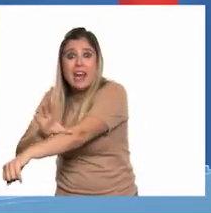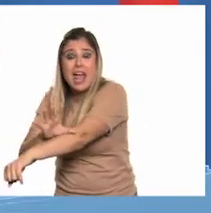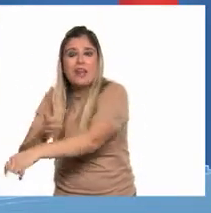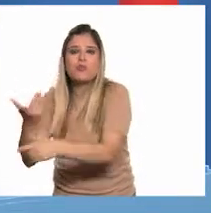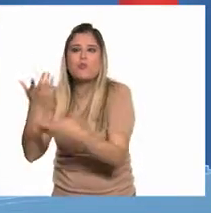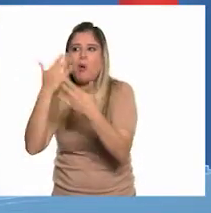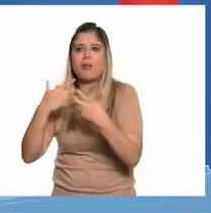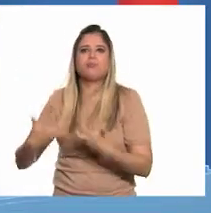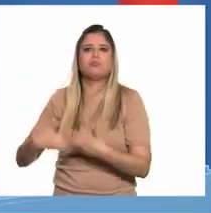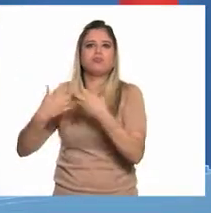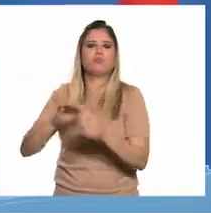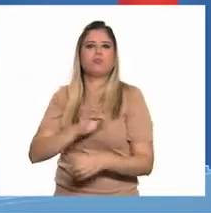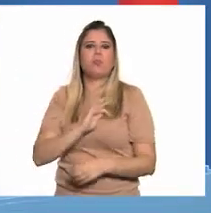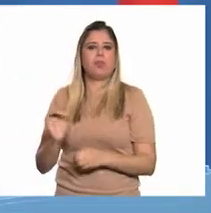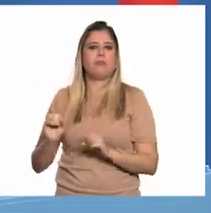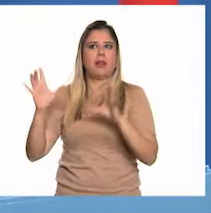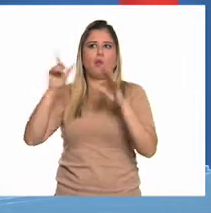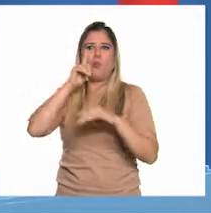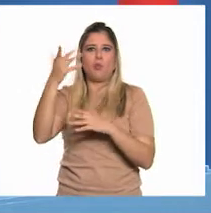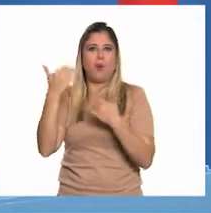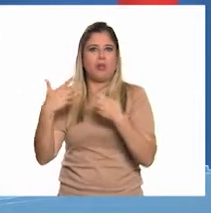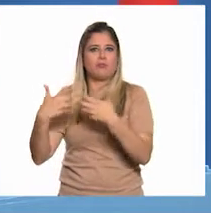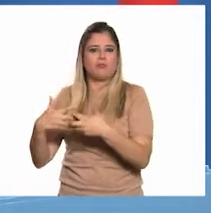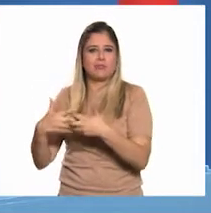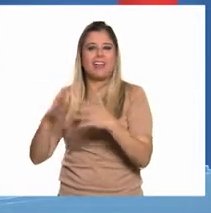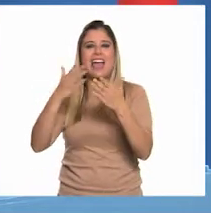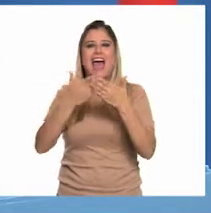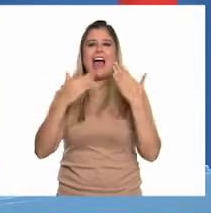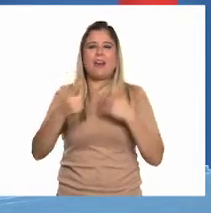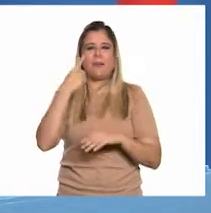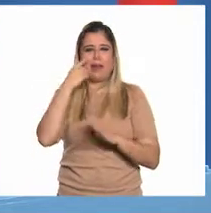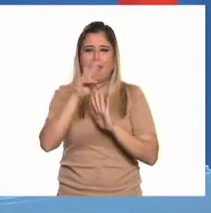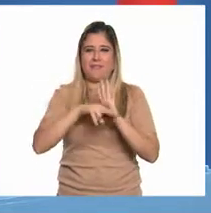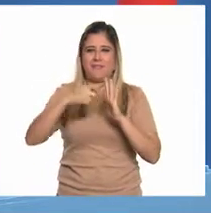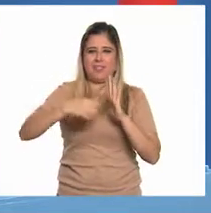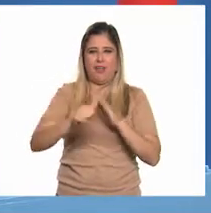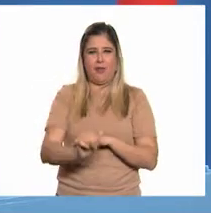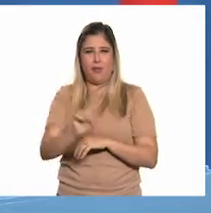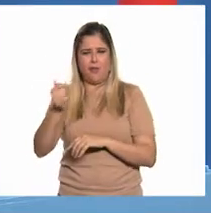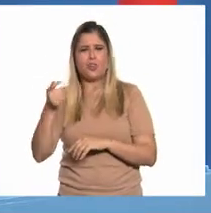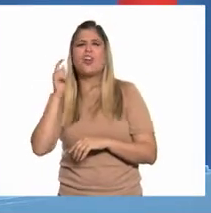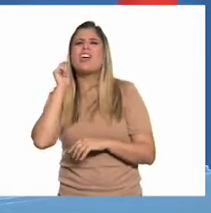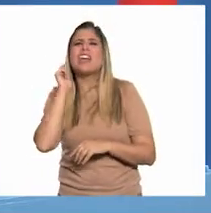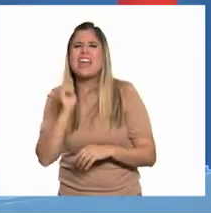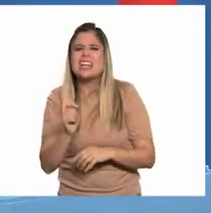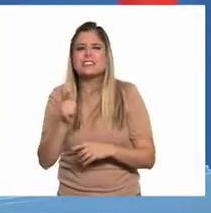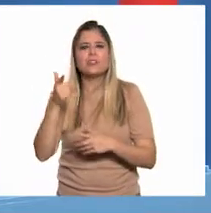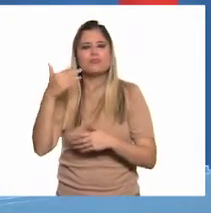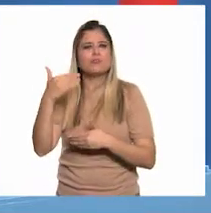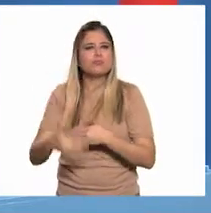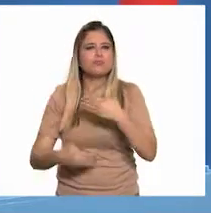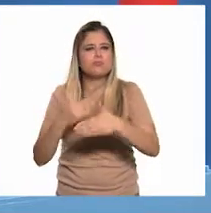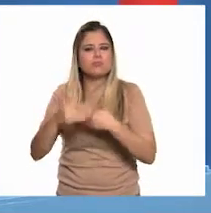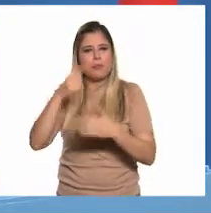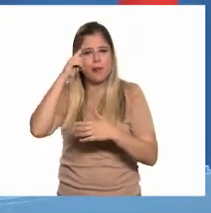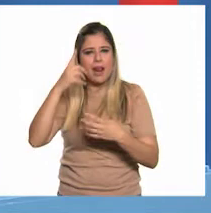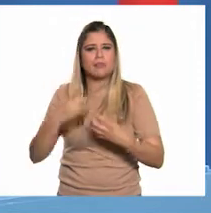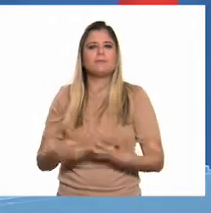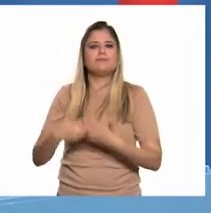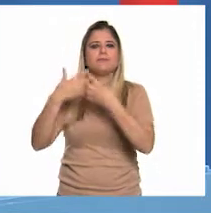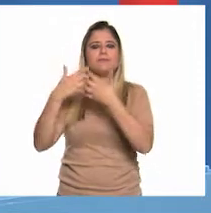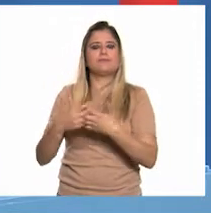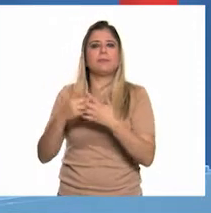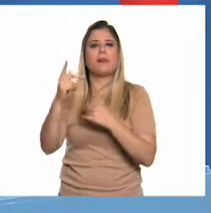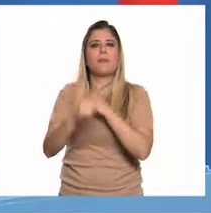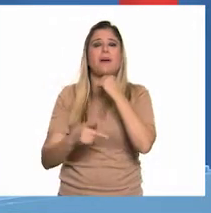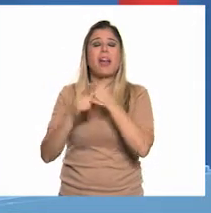un proceso productivo. Ahora los invito a ver el siguiente video, que se trata sobre el proceso de industrialización en